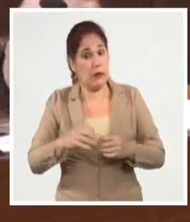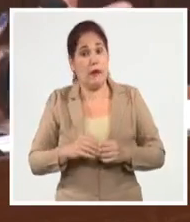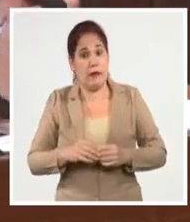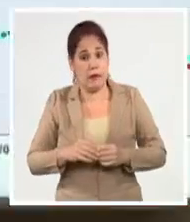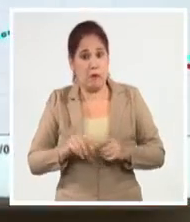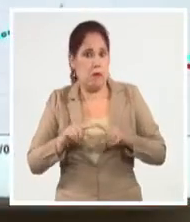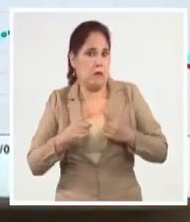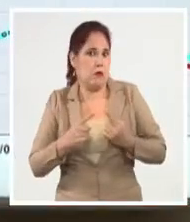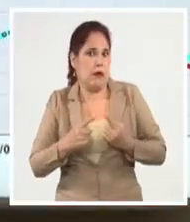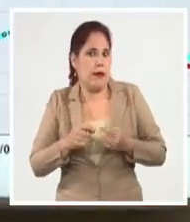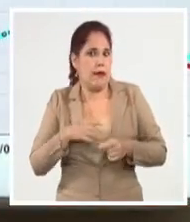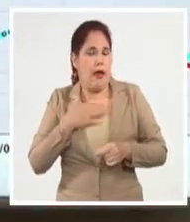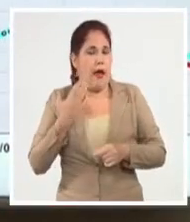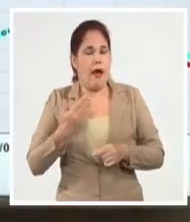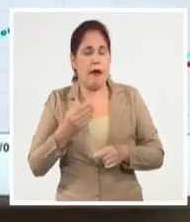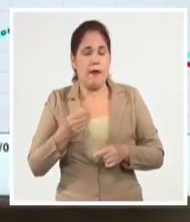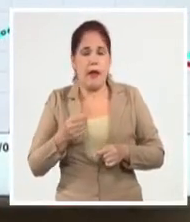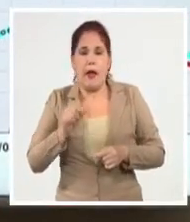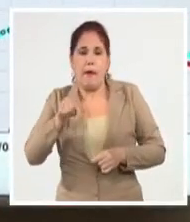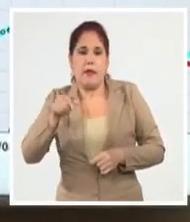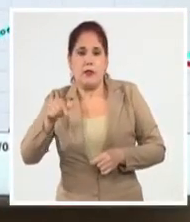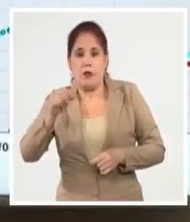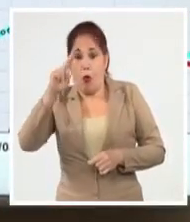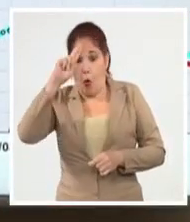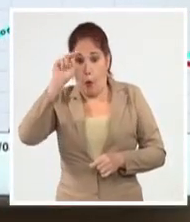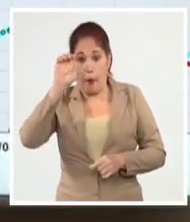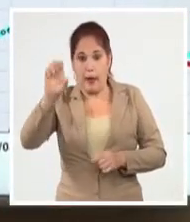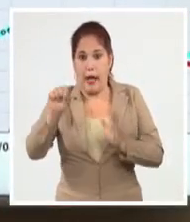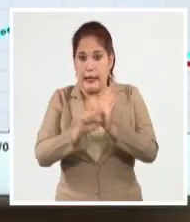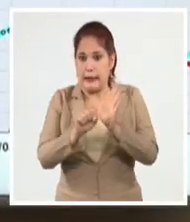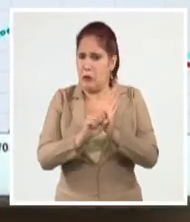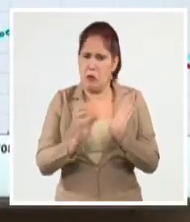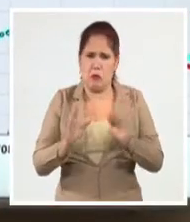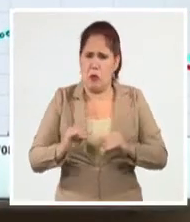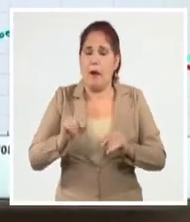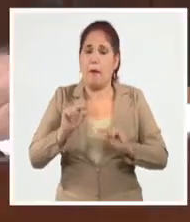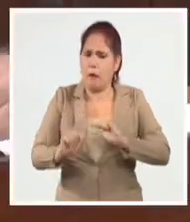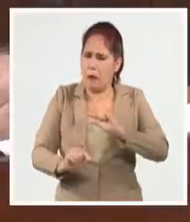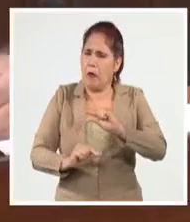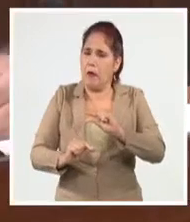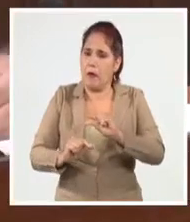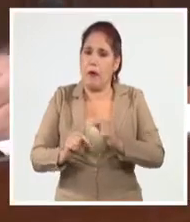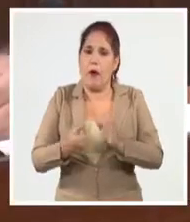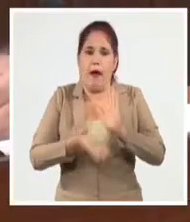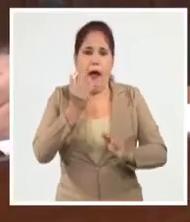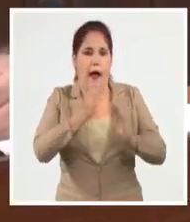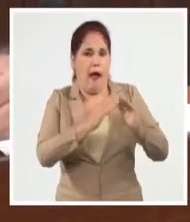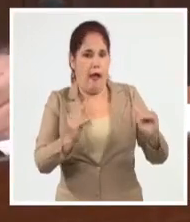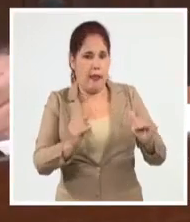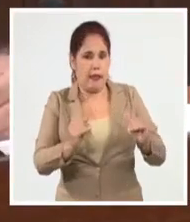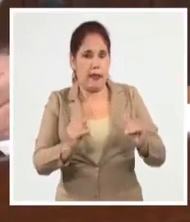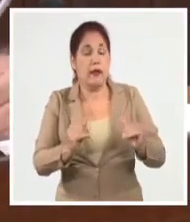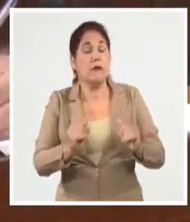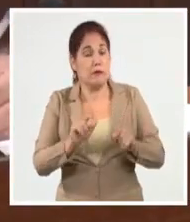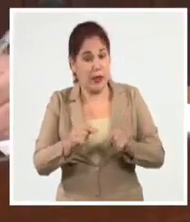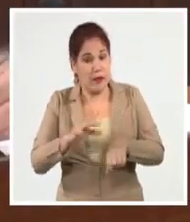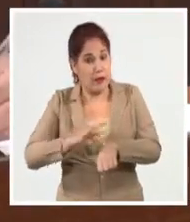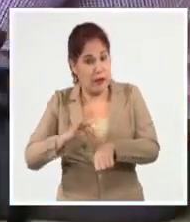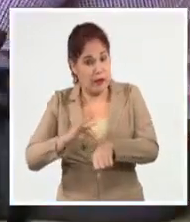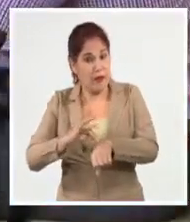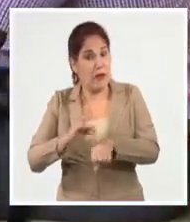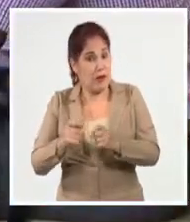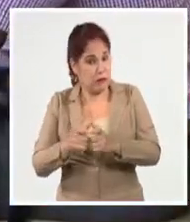buena porque desestresa el sistema hospitalario, en fin. No obstante eso, todavía la incidencia es bastante alta en varias